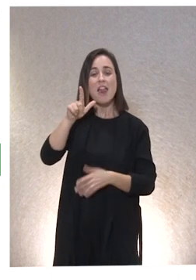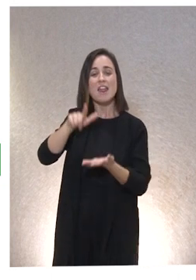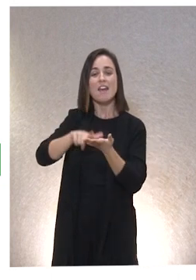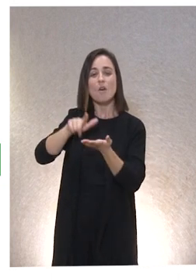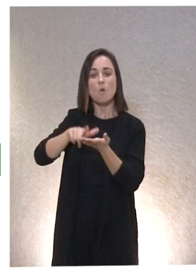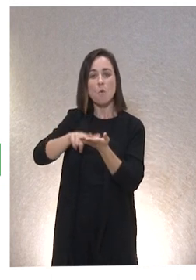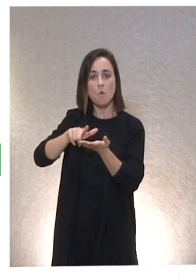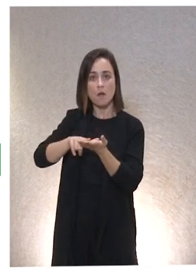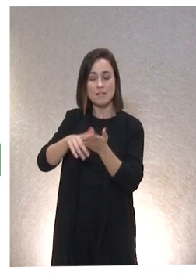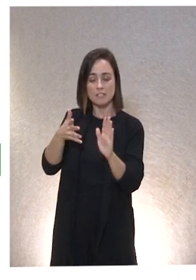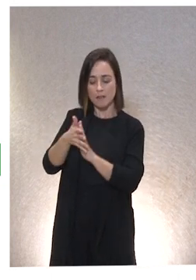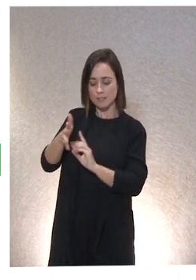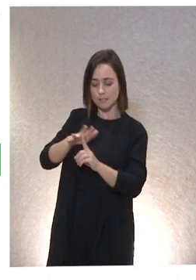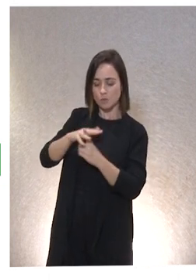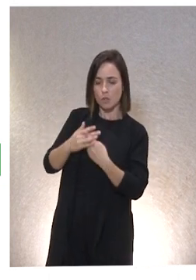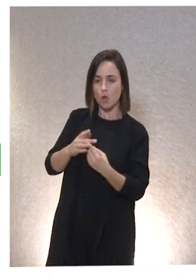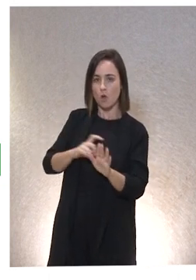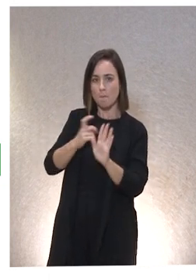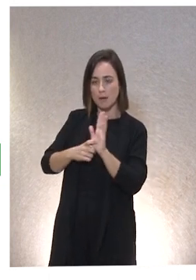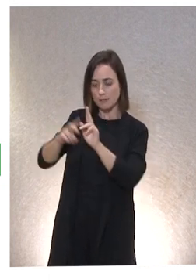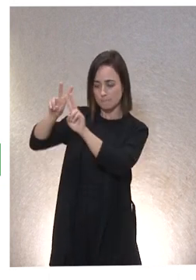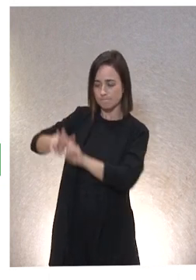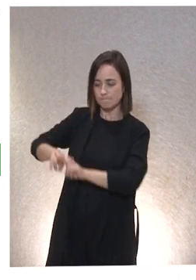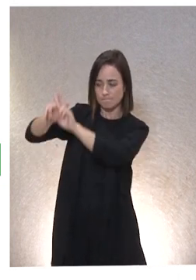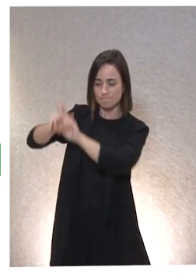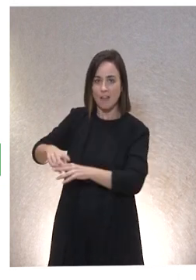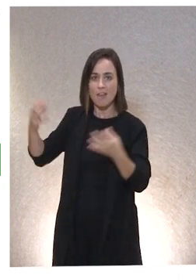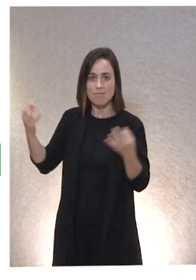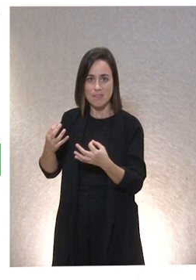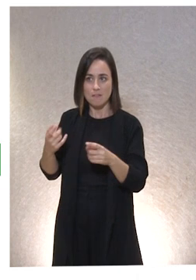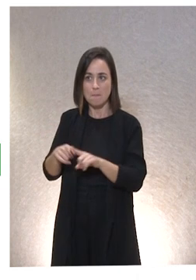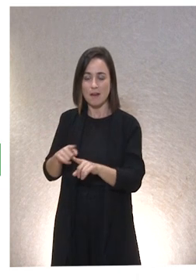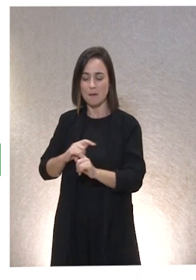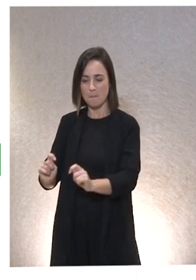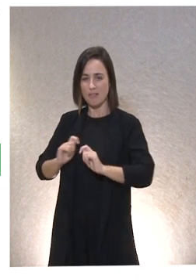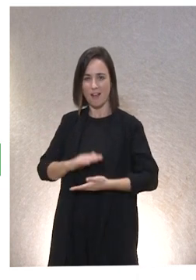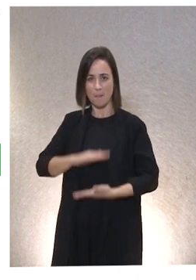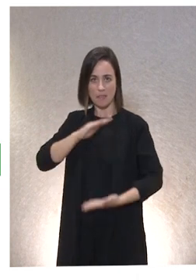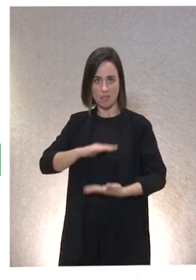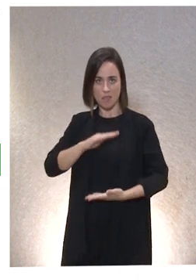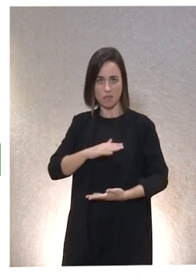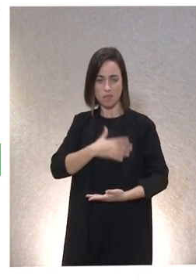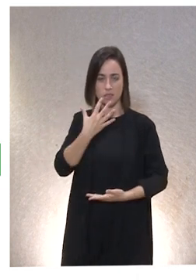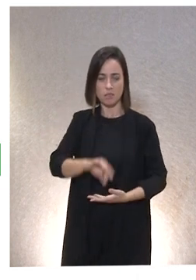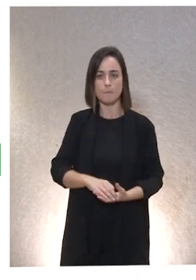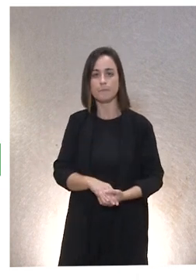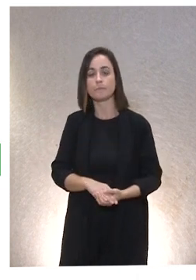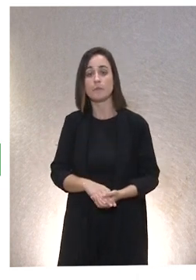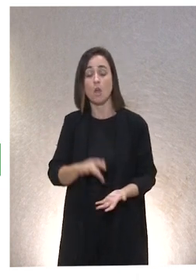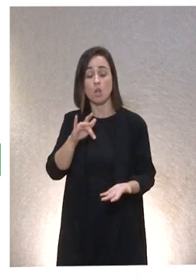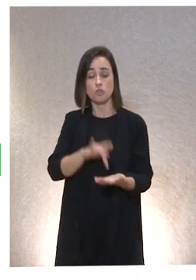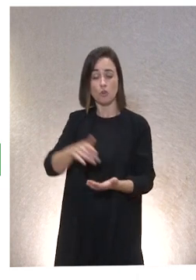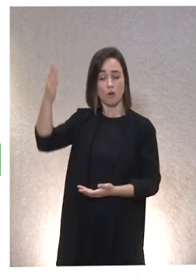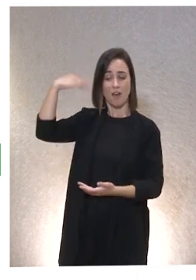El panorama completo de todas las receptividades que han activado nuestras capacidades, de lo que hemos sido